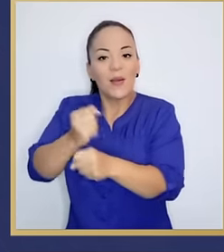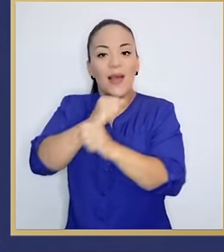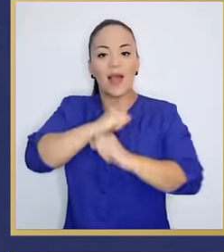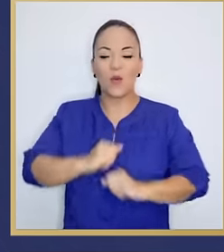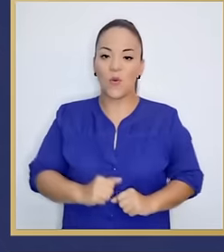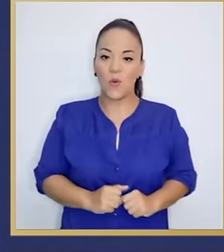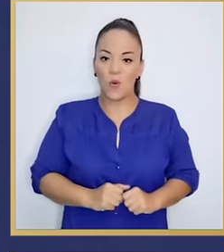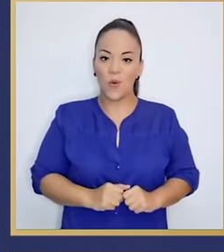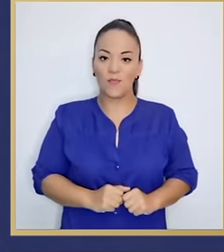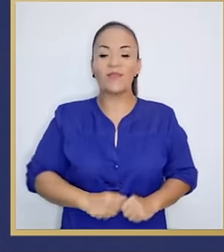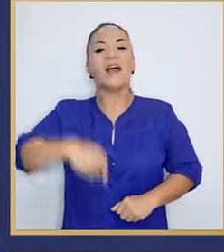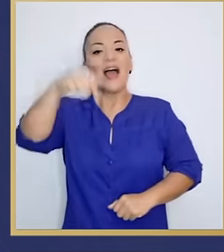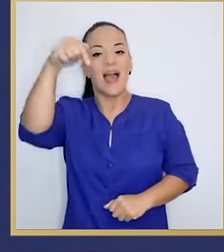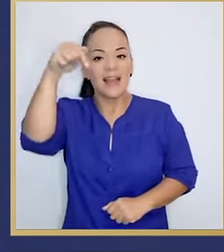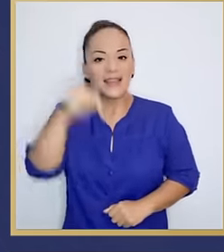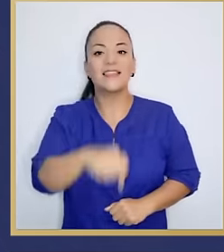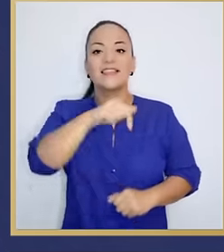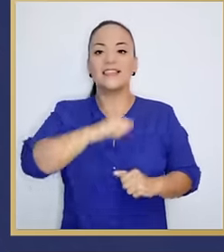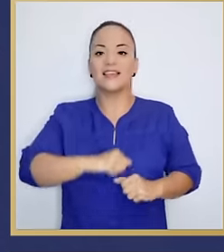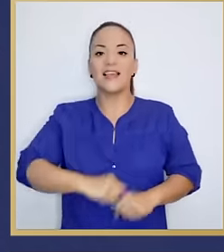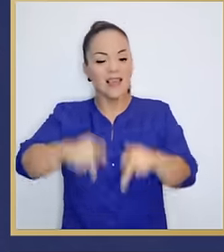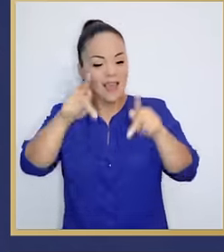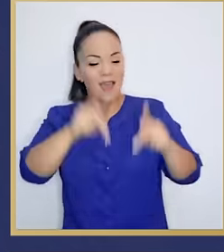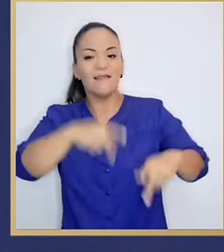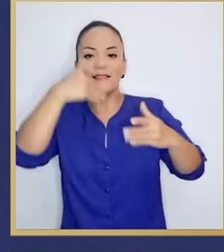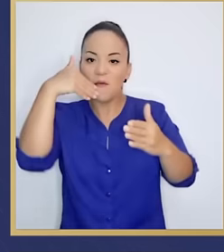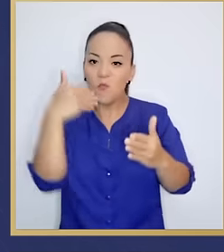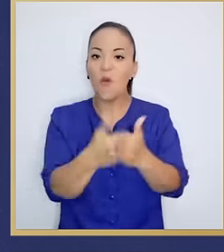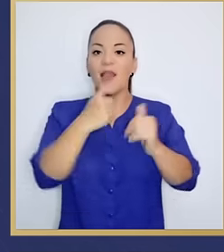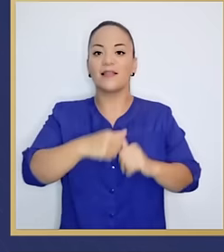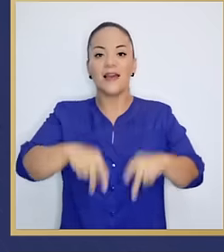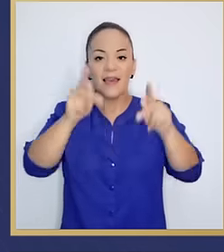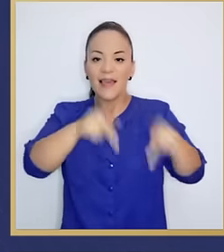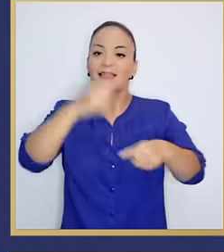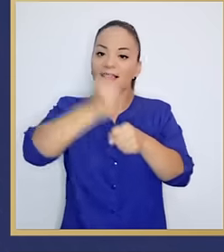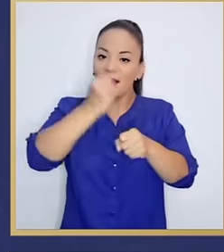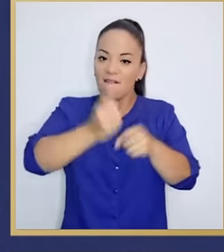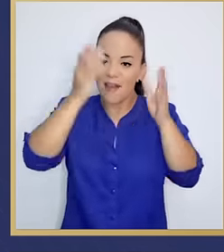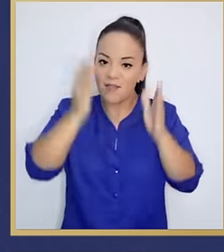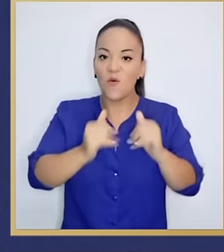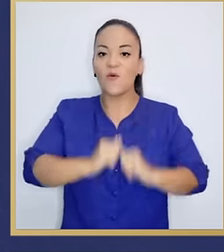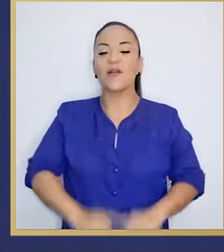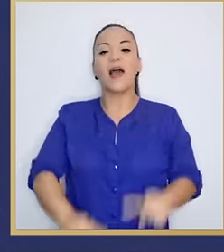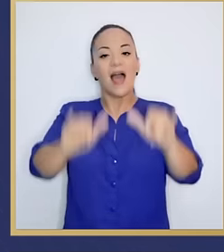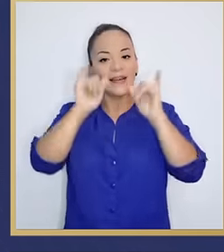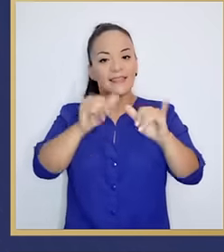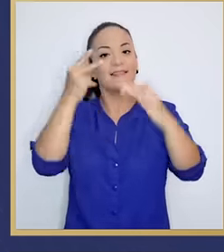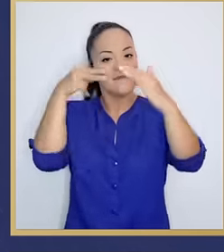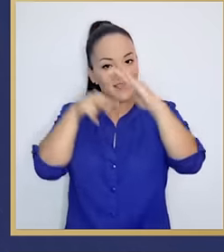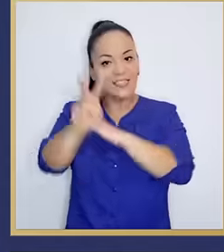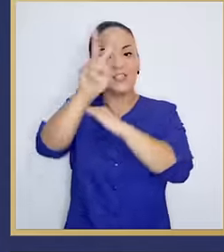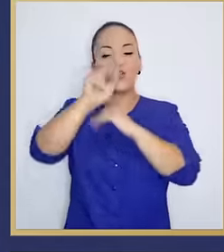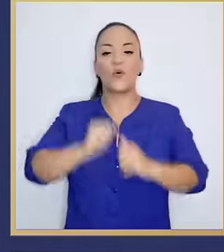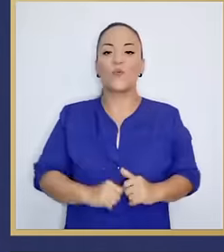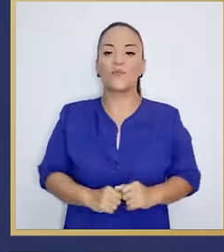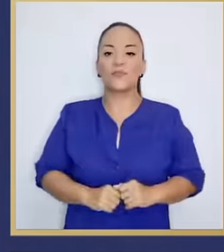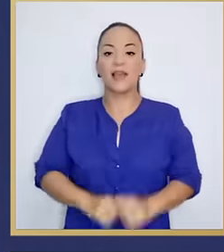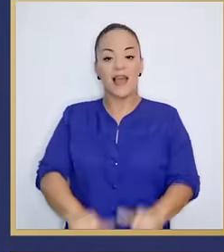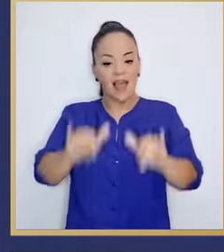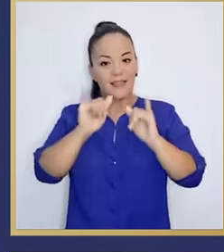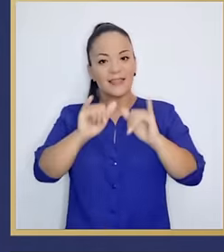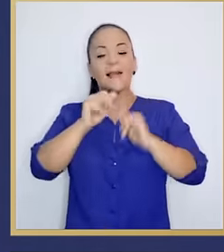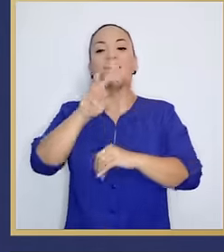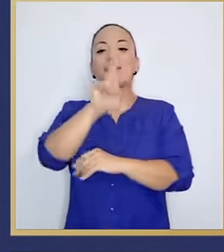son gente buena y trabajadora. Esa es la visión. Las 27